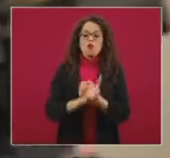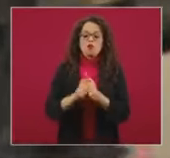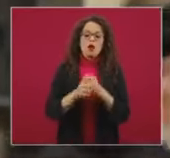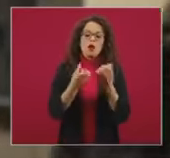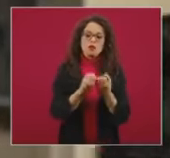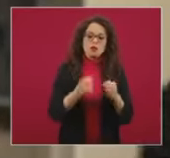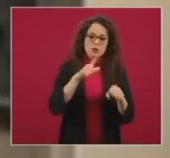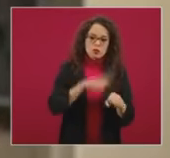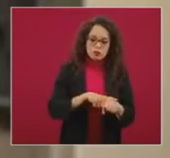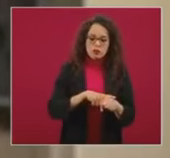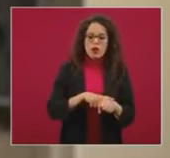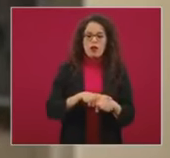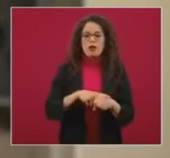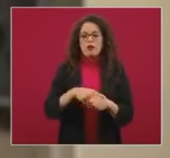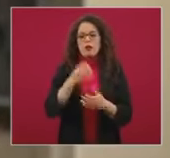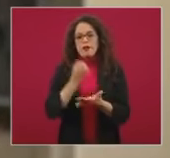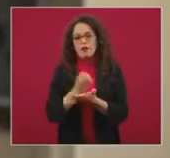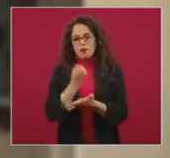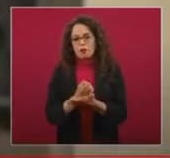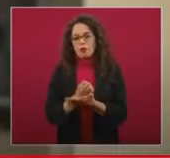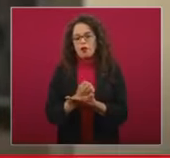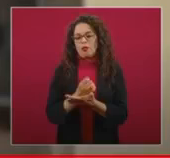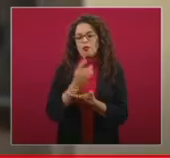sociales y económicos de un país.